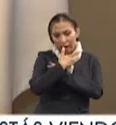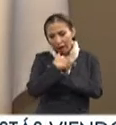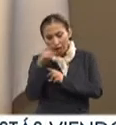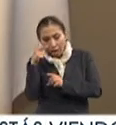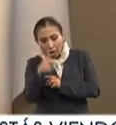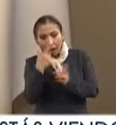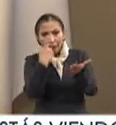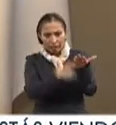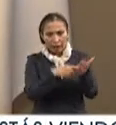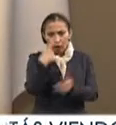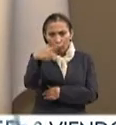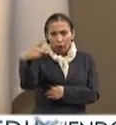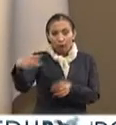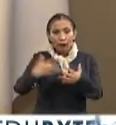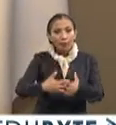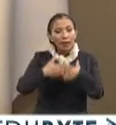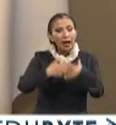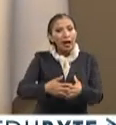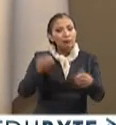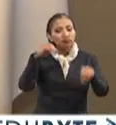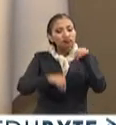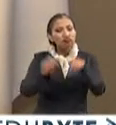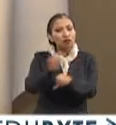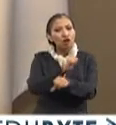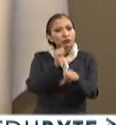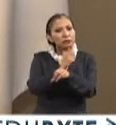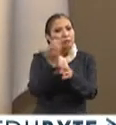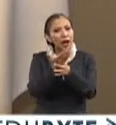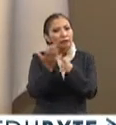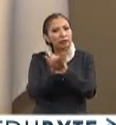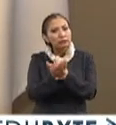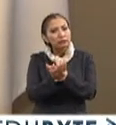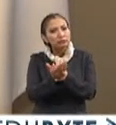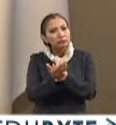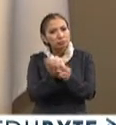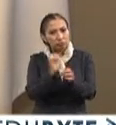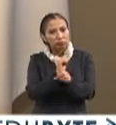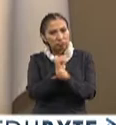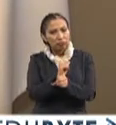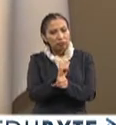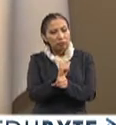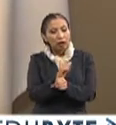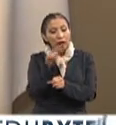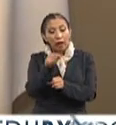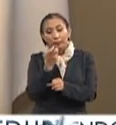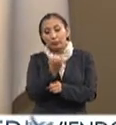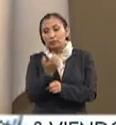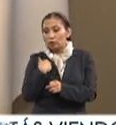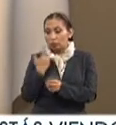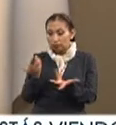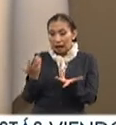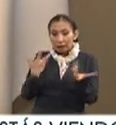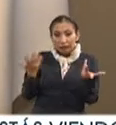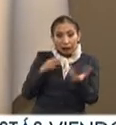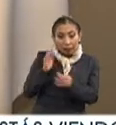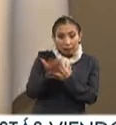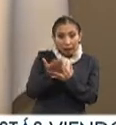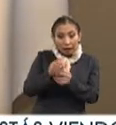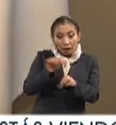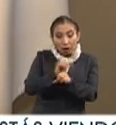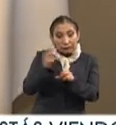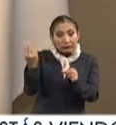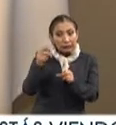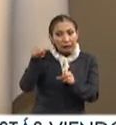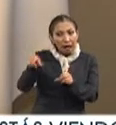fábricas y empresas armadoras de autopartes, de automóviles, de manera que la fabricación de autopartes se